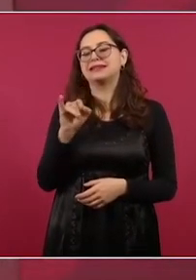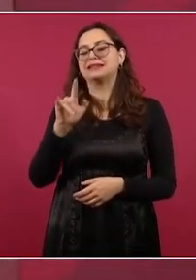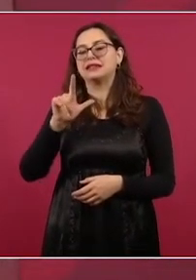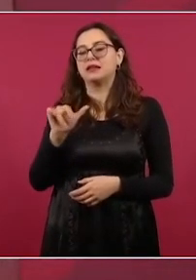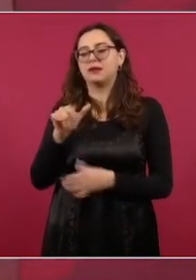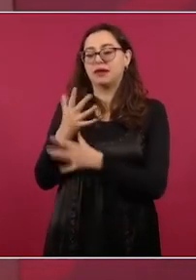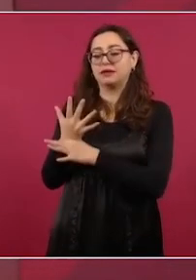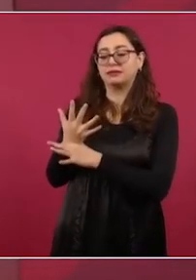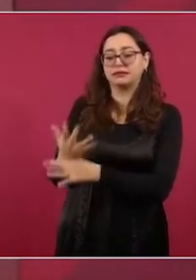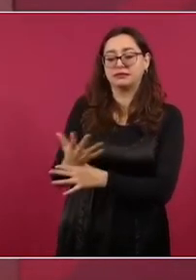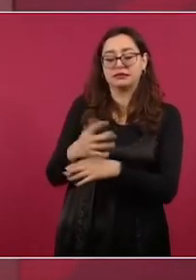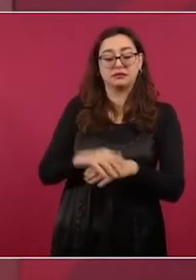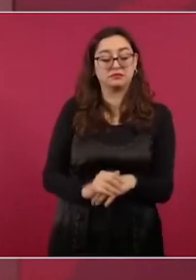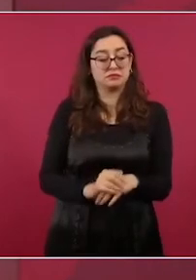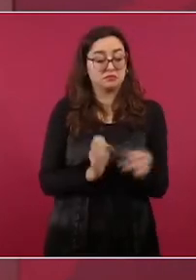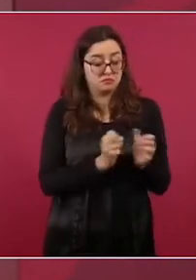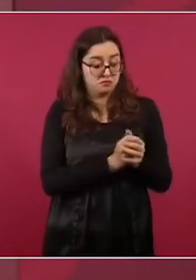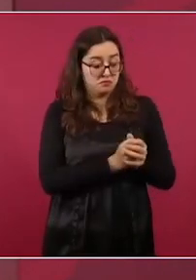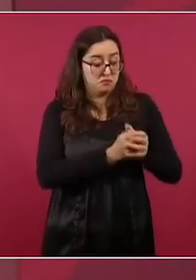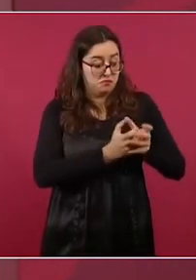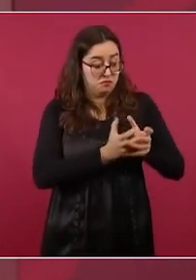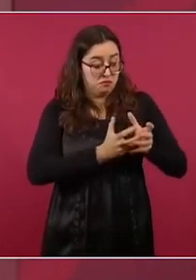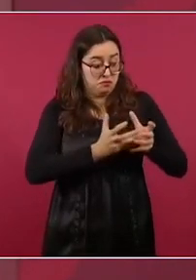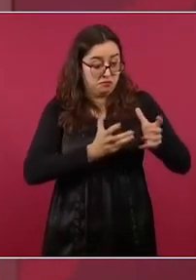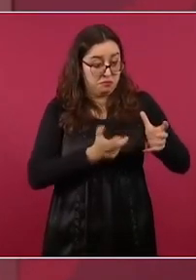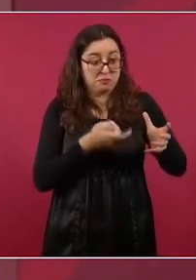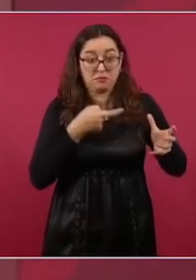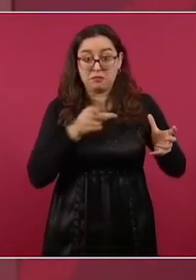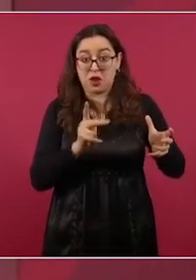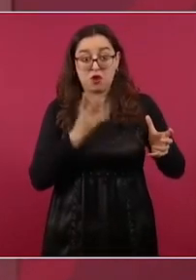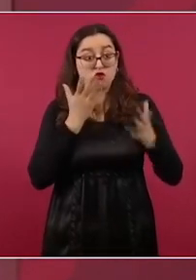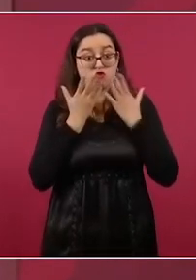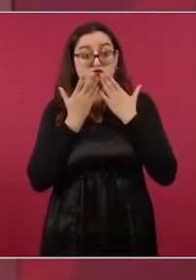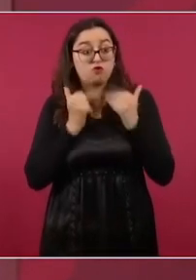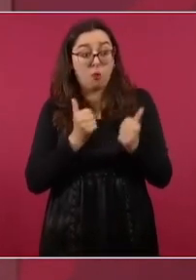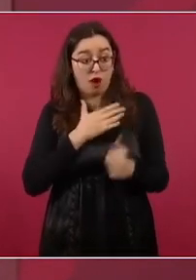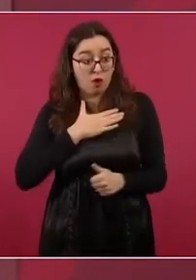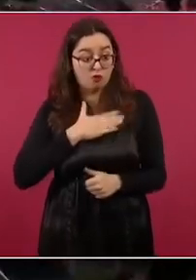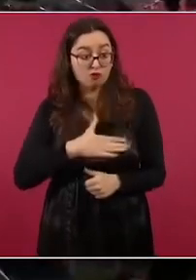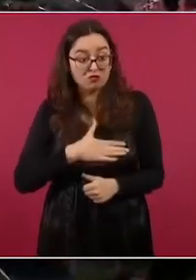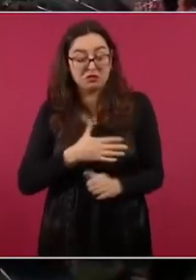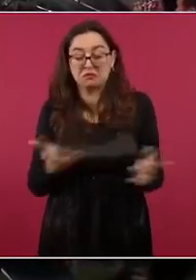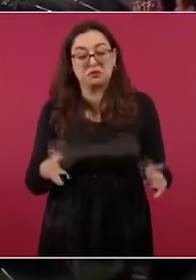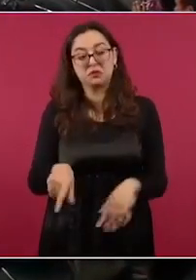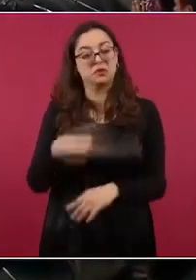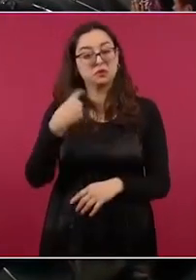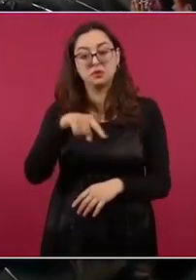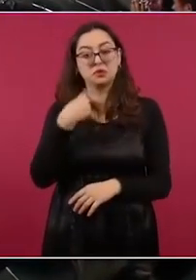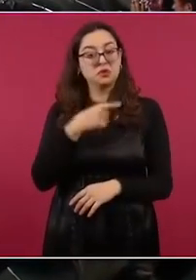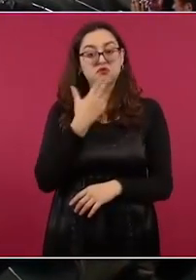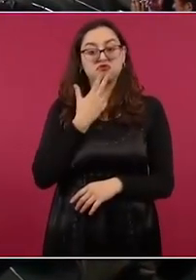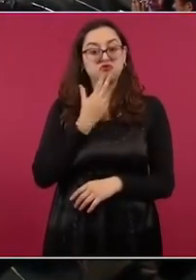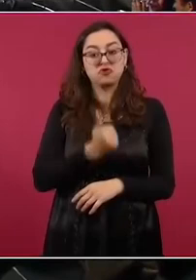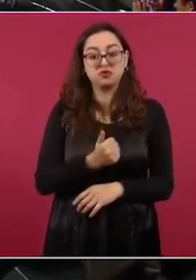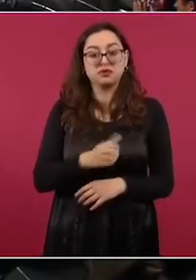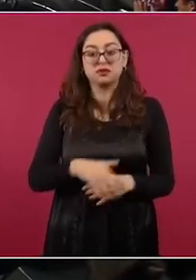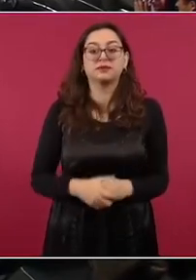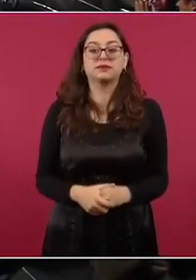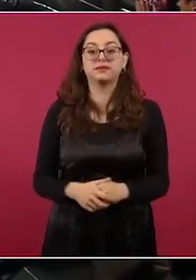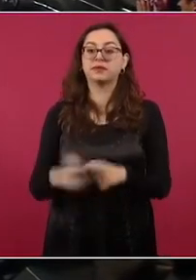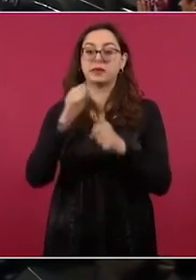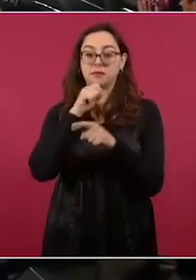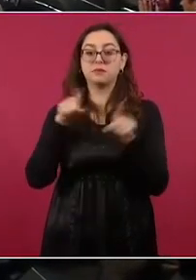Y yo les hablaba de lo que coreábamos cuando estábamos estudiando en ciencia política,